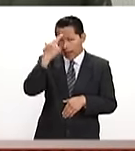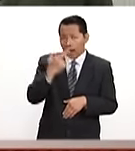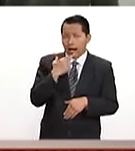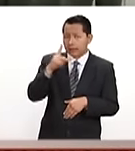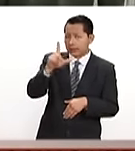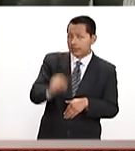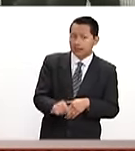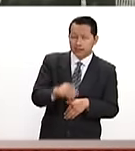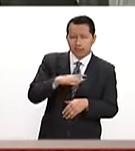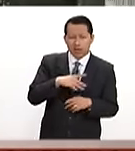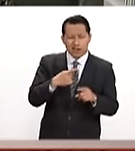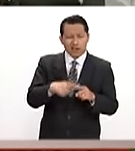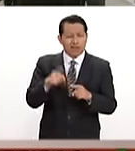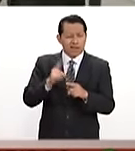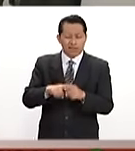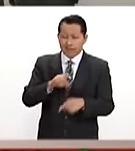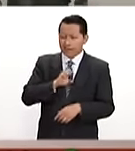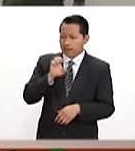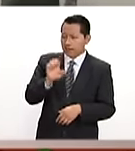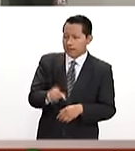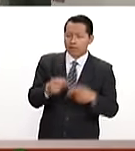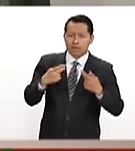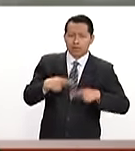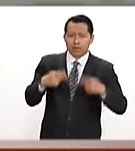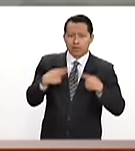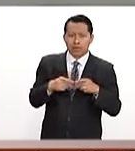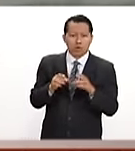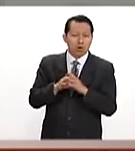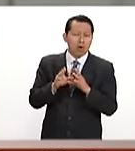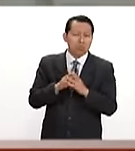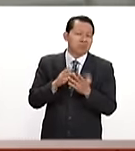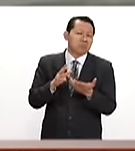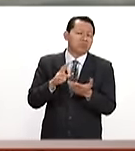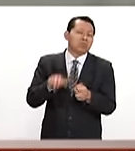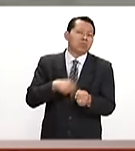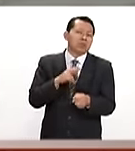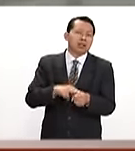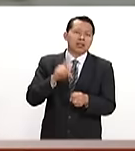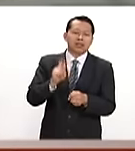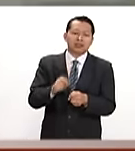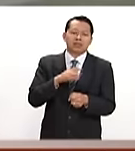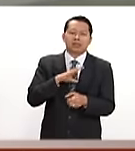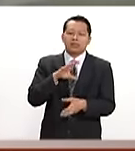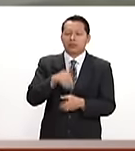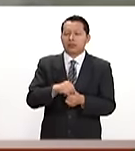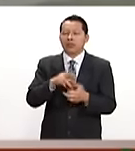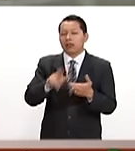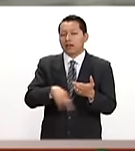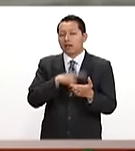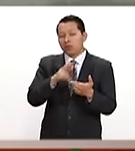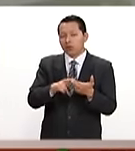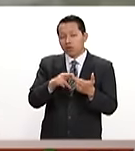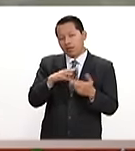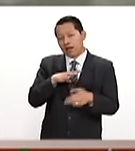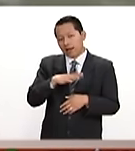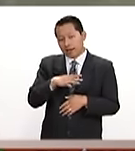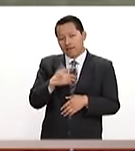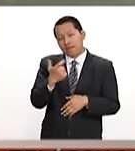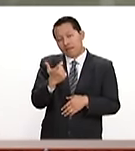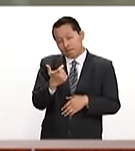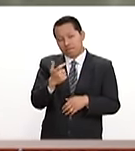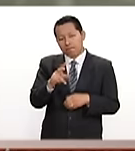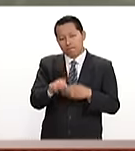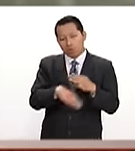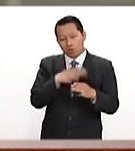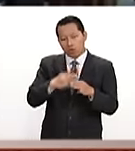xenofobia y sobre todo la cerrazón a una tendencia natural que es la integración de regiones económicas en el